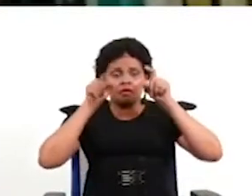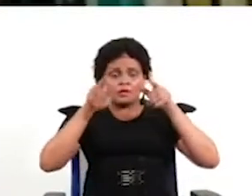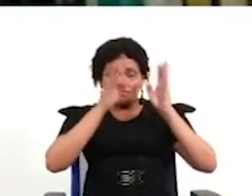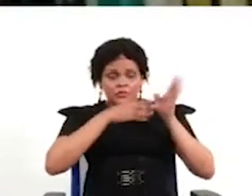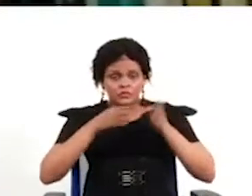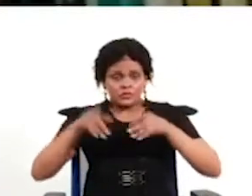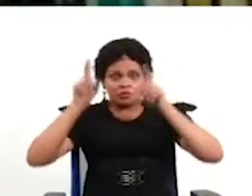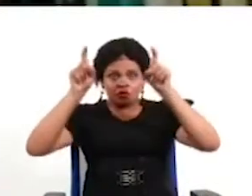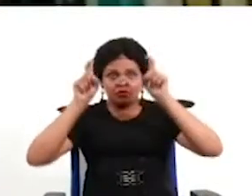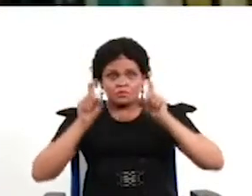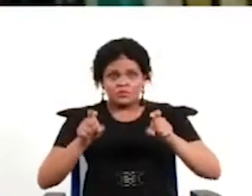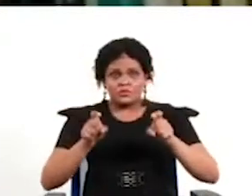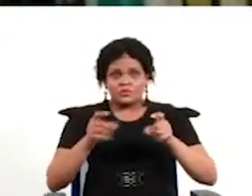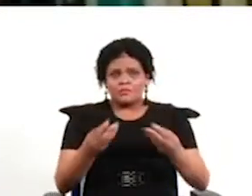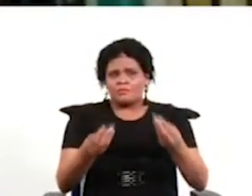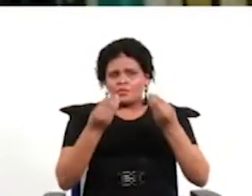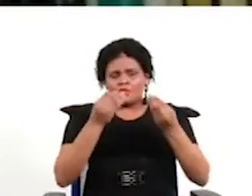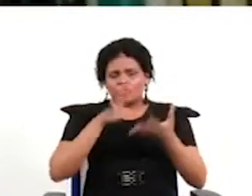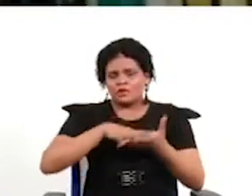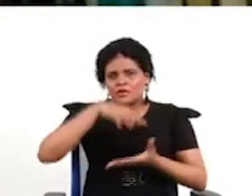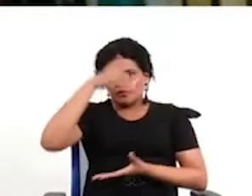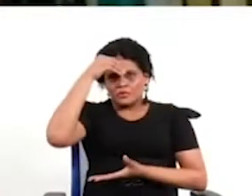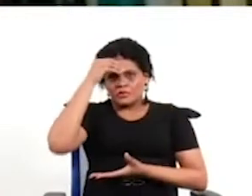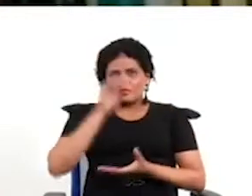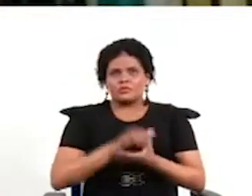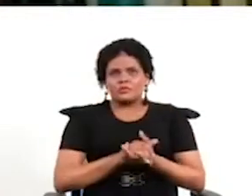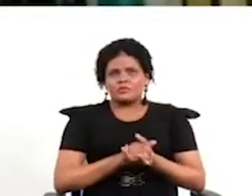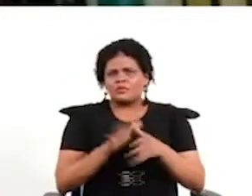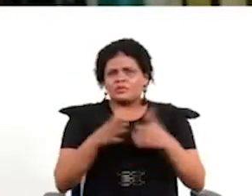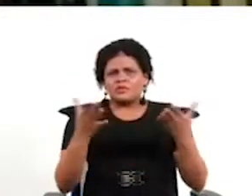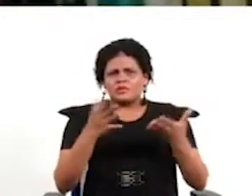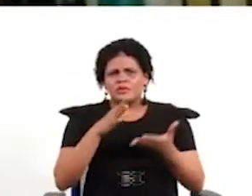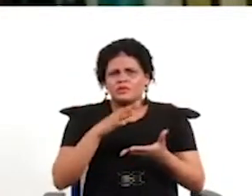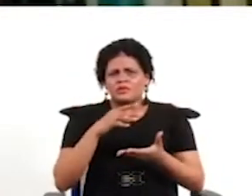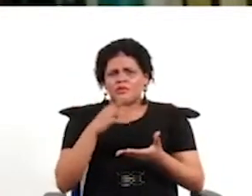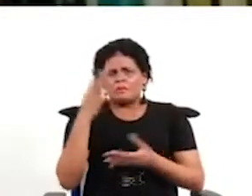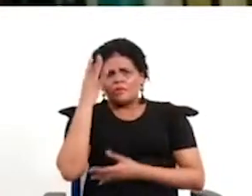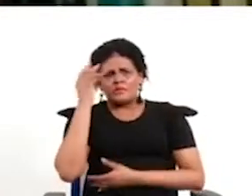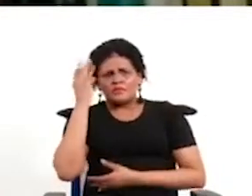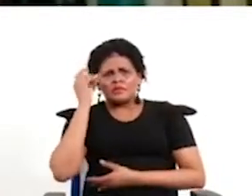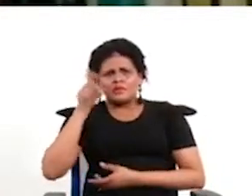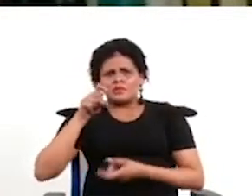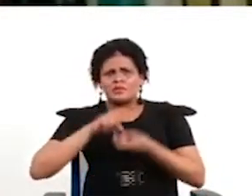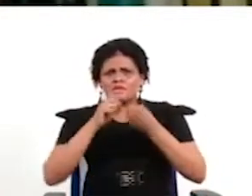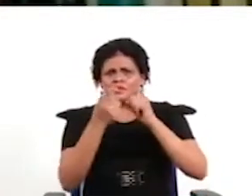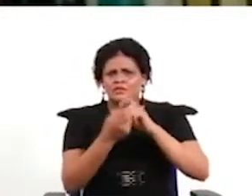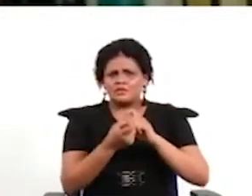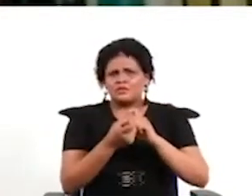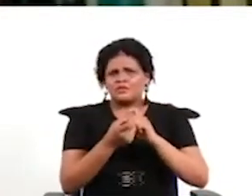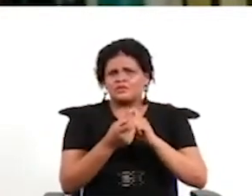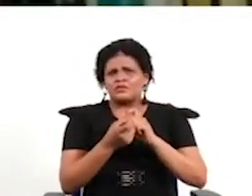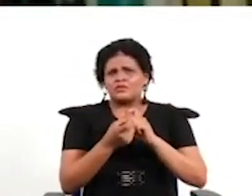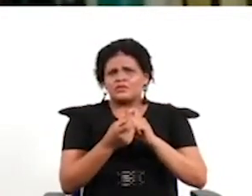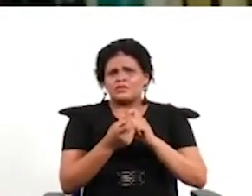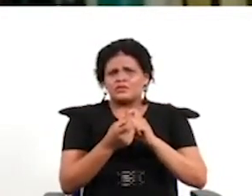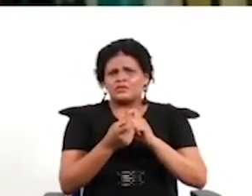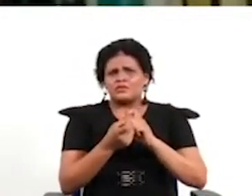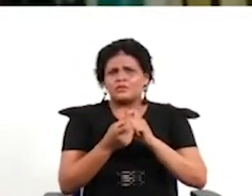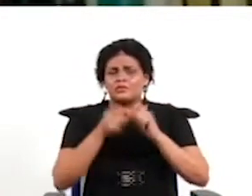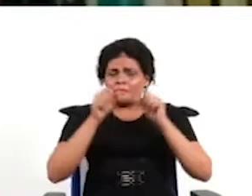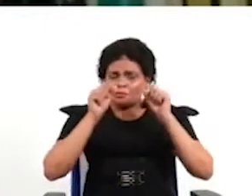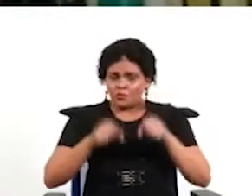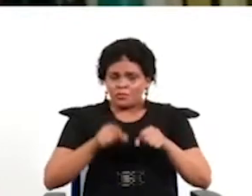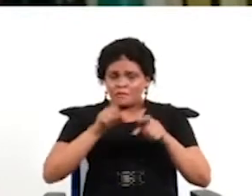ejemplo creo que ahí hay mucho que aprender y creo que la experiencia de Irlanda también como decía estas asambleas sorteadas han sido un